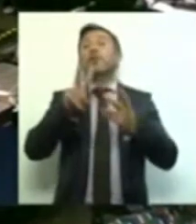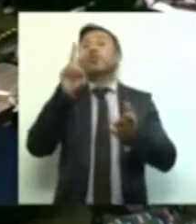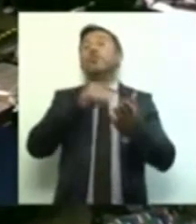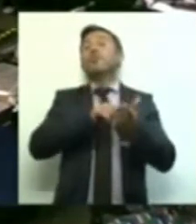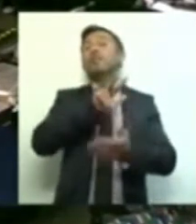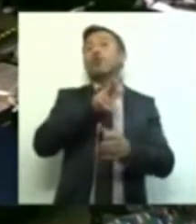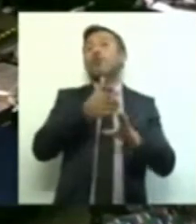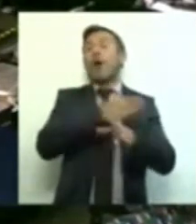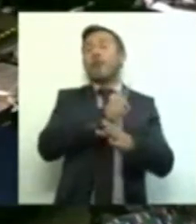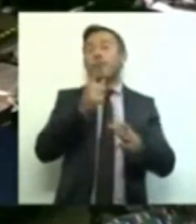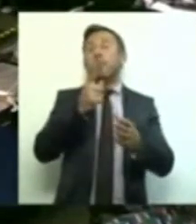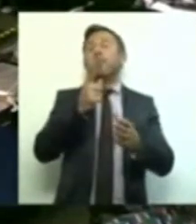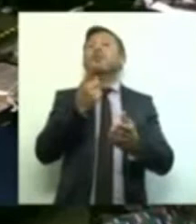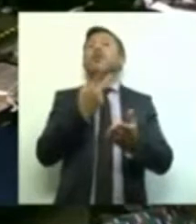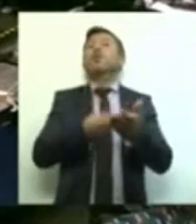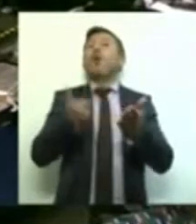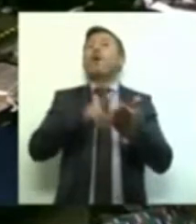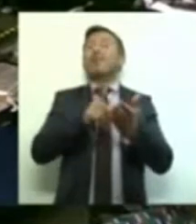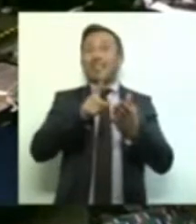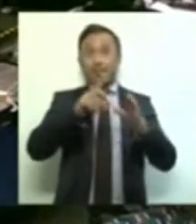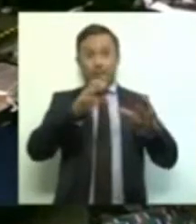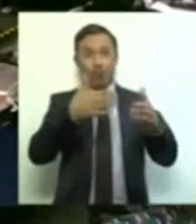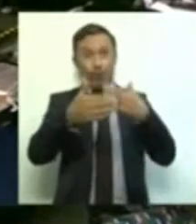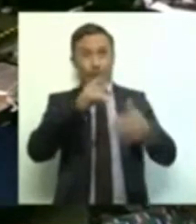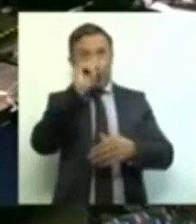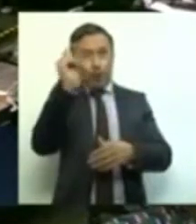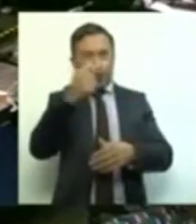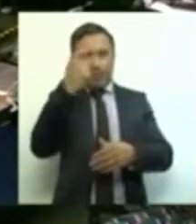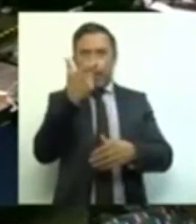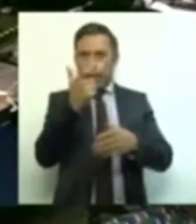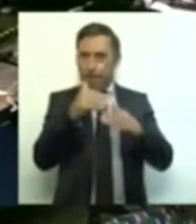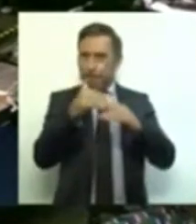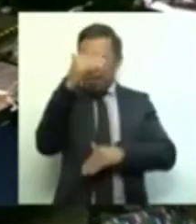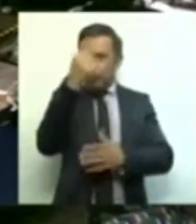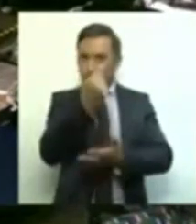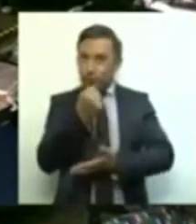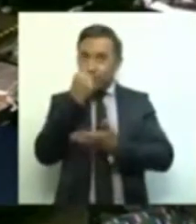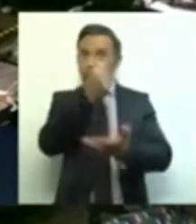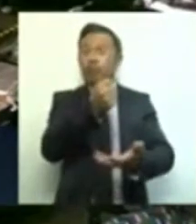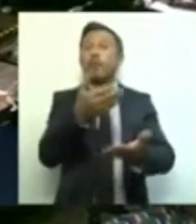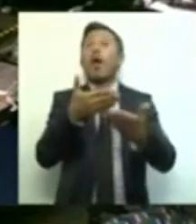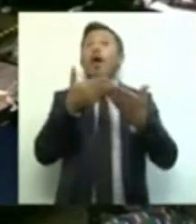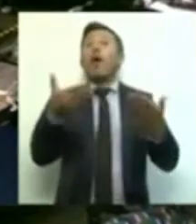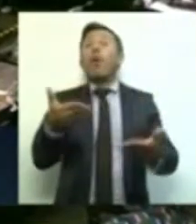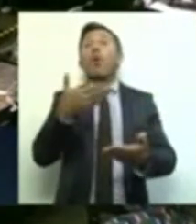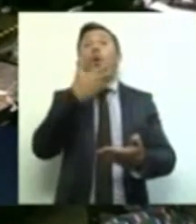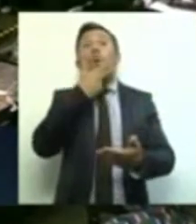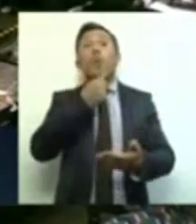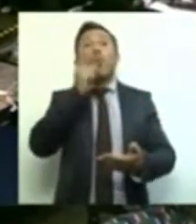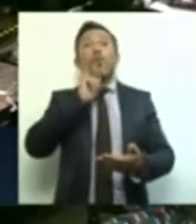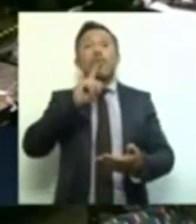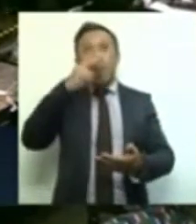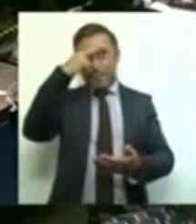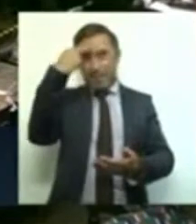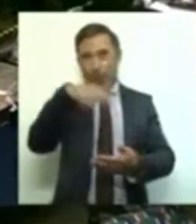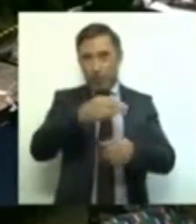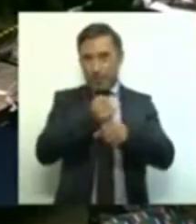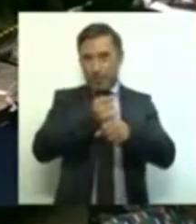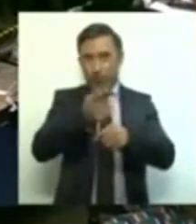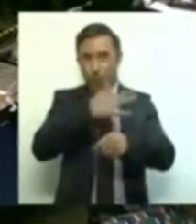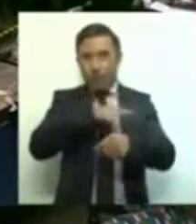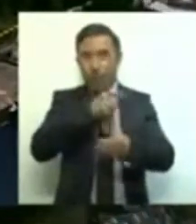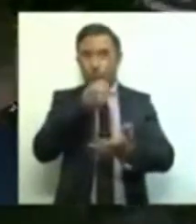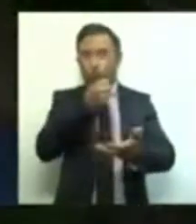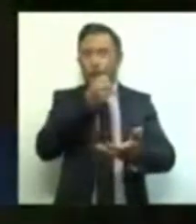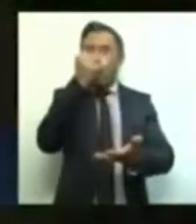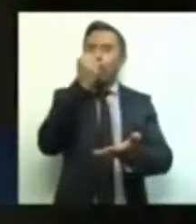presupuesto para este sector, ahora los recursos disponibles para las y los investigadores mexicanos. Y encima